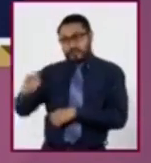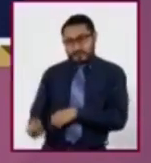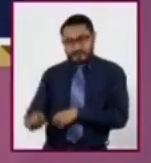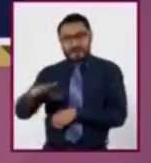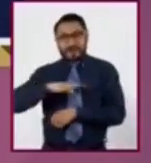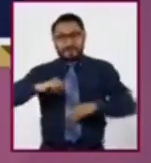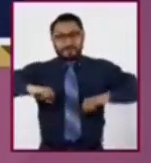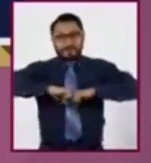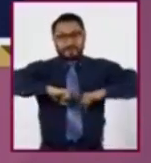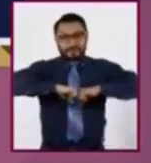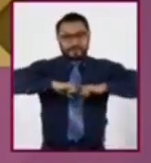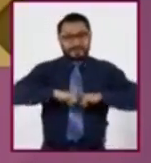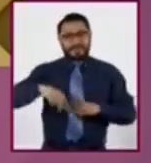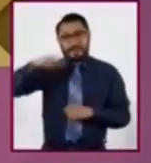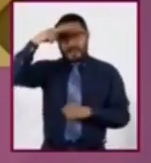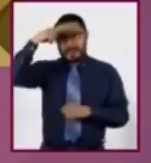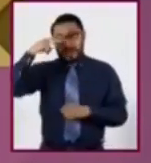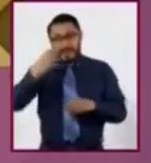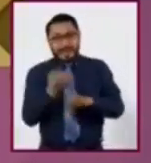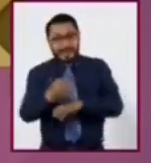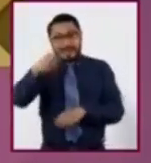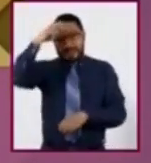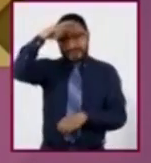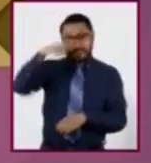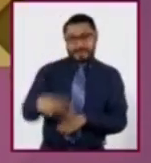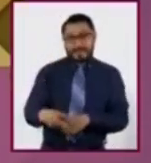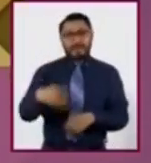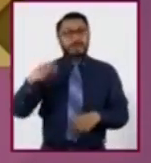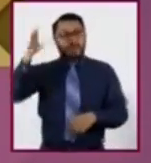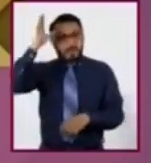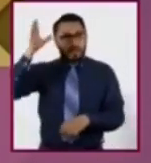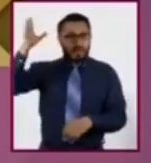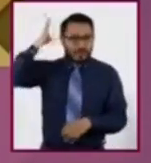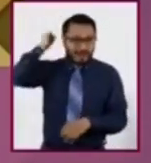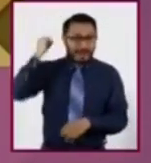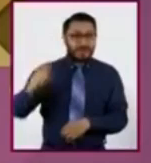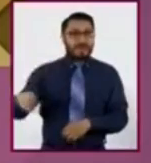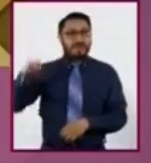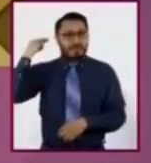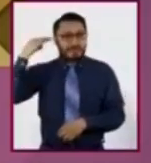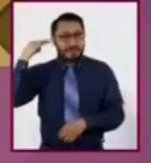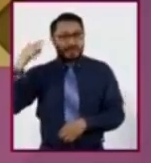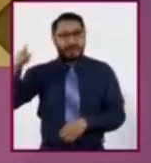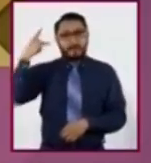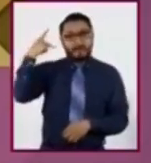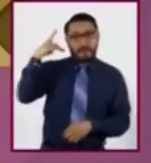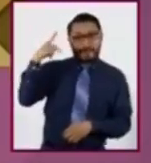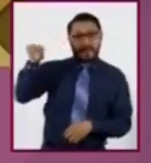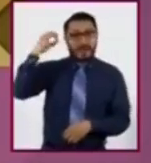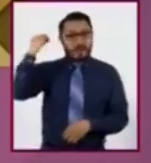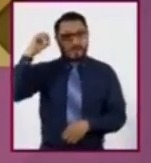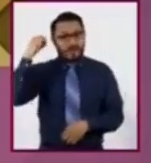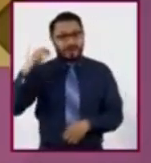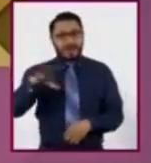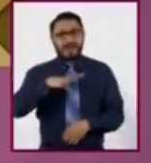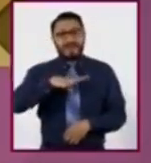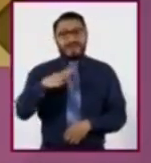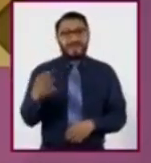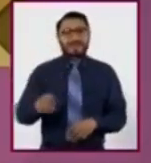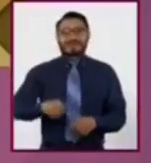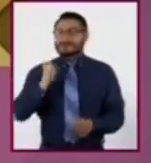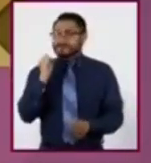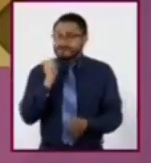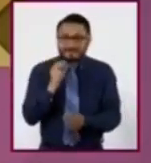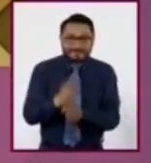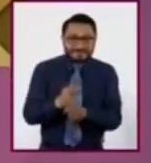con los estados de México, Morelos, Michoacán, Puebla y Oaxaca. Además de contar con la fortuna de